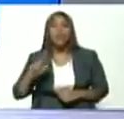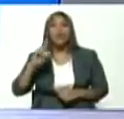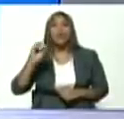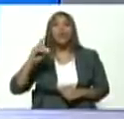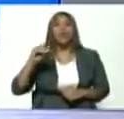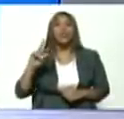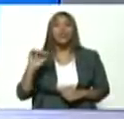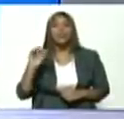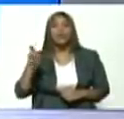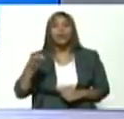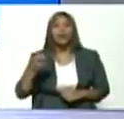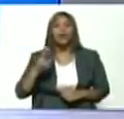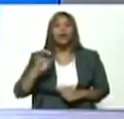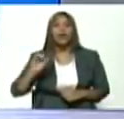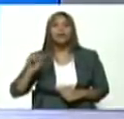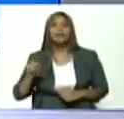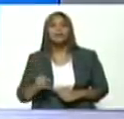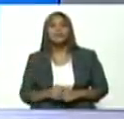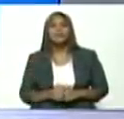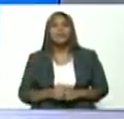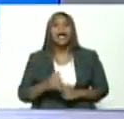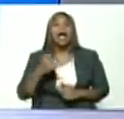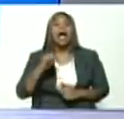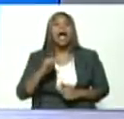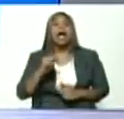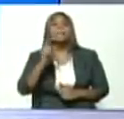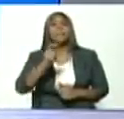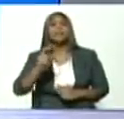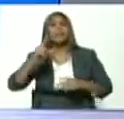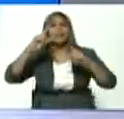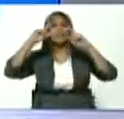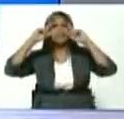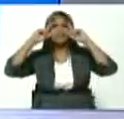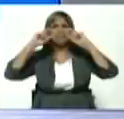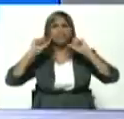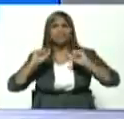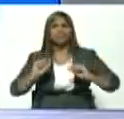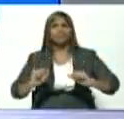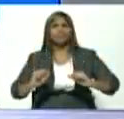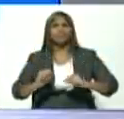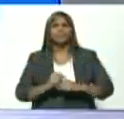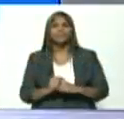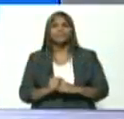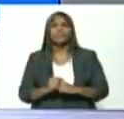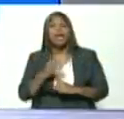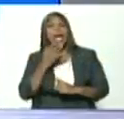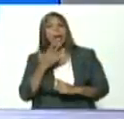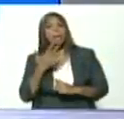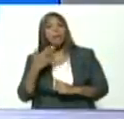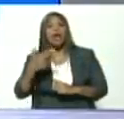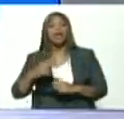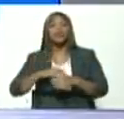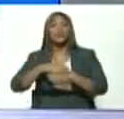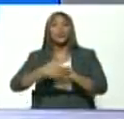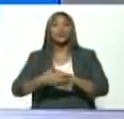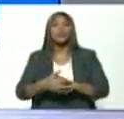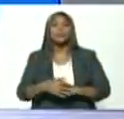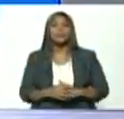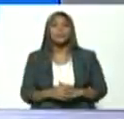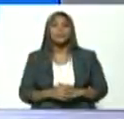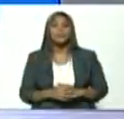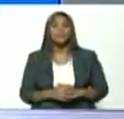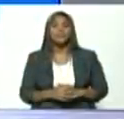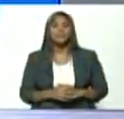tenemos gente especializada Héctor Rodríguez para